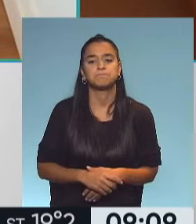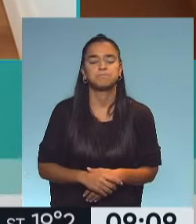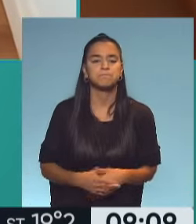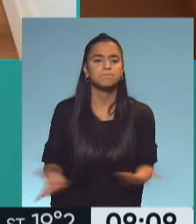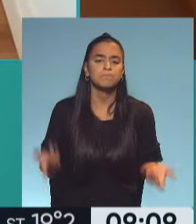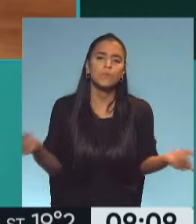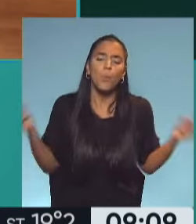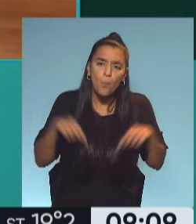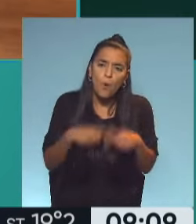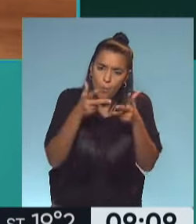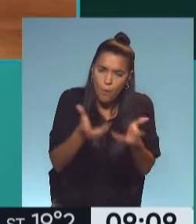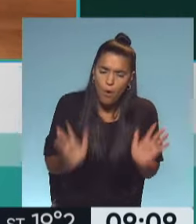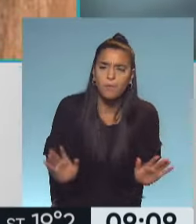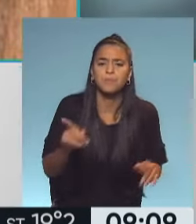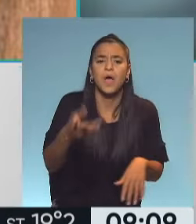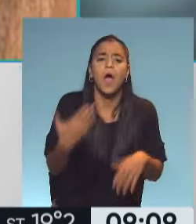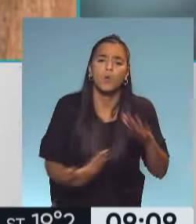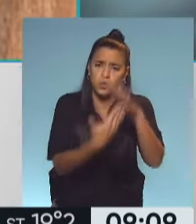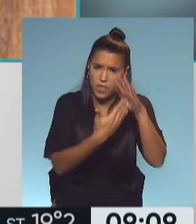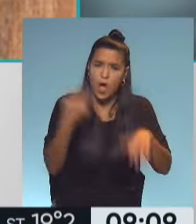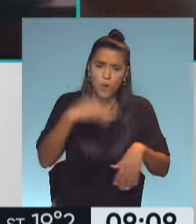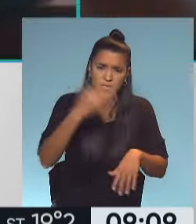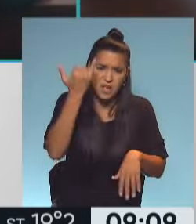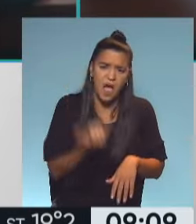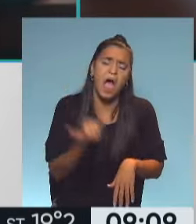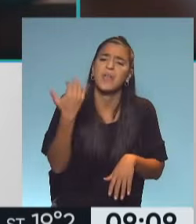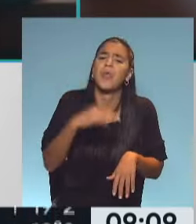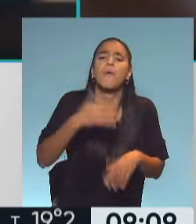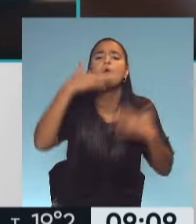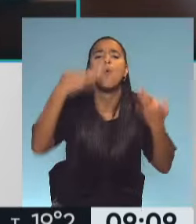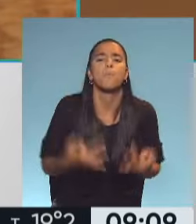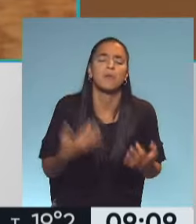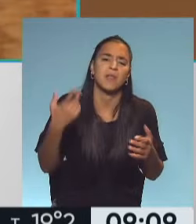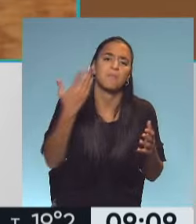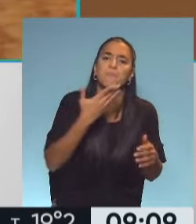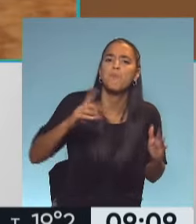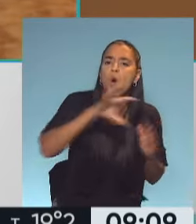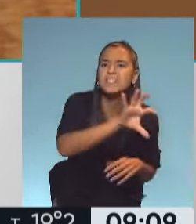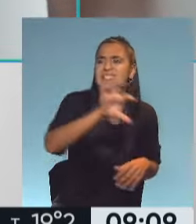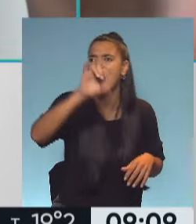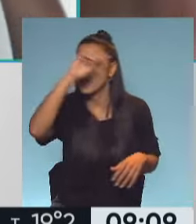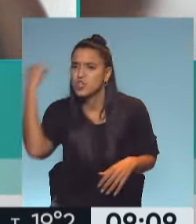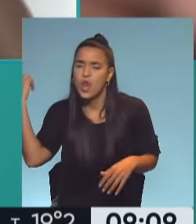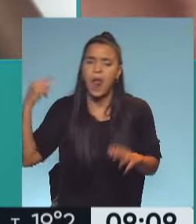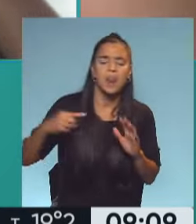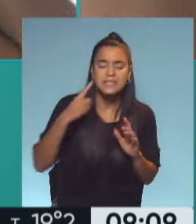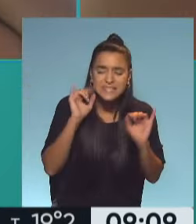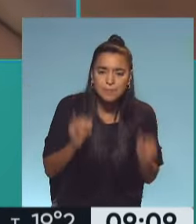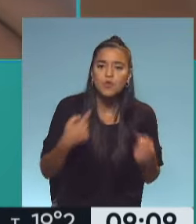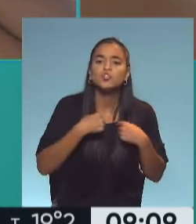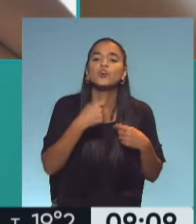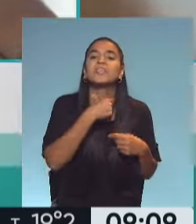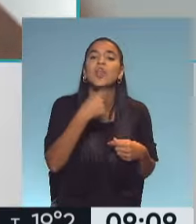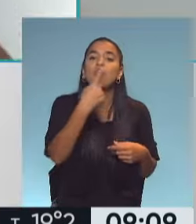y vuelvo a decir, las autoridades tienen obligación y la tienen que cumplir, nacionales, provinciales, eso, desde ya, no se discute. Pero yo me quiero dirigir a cada